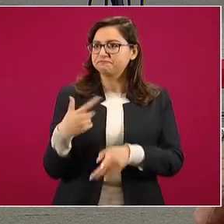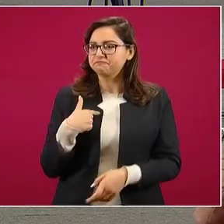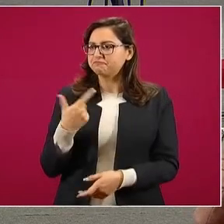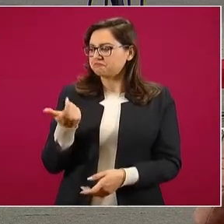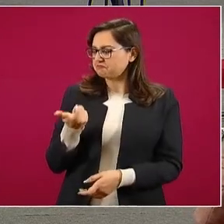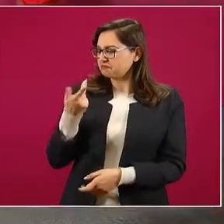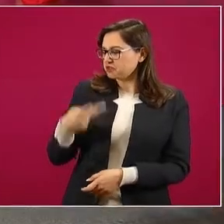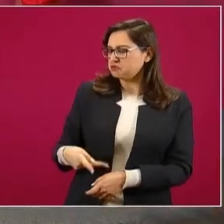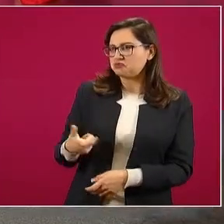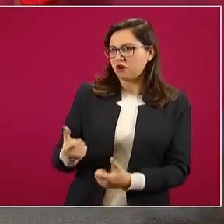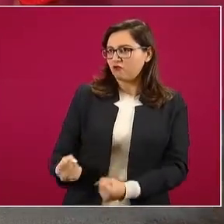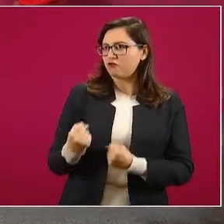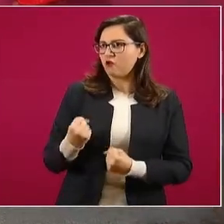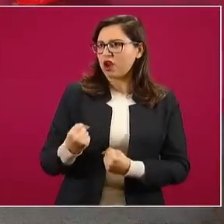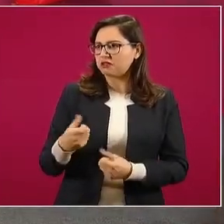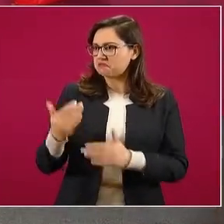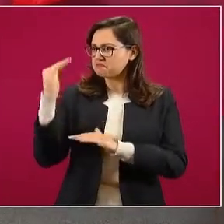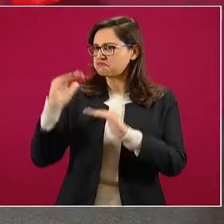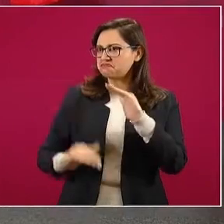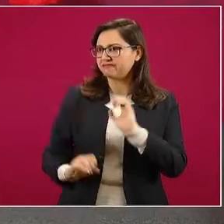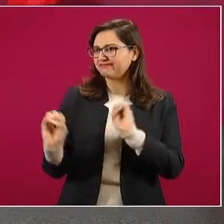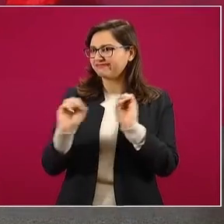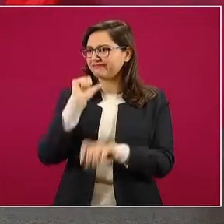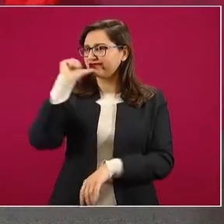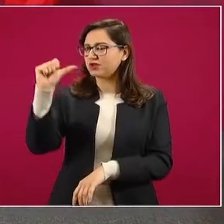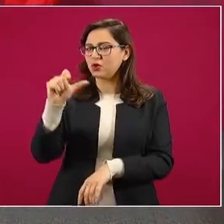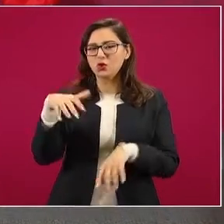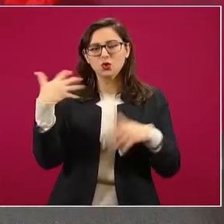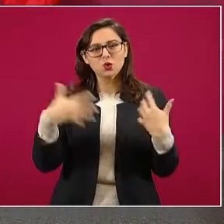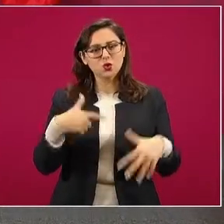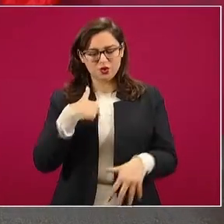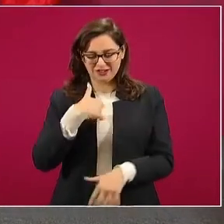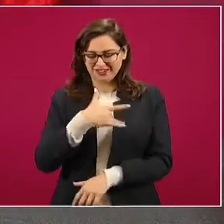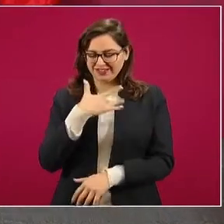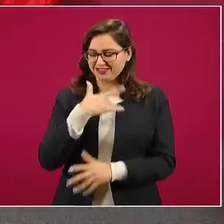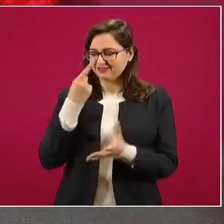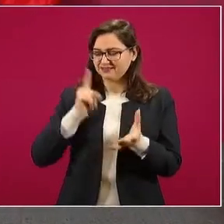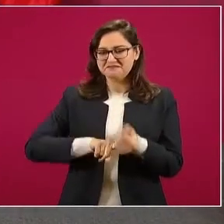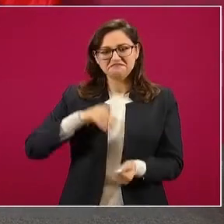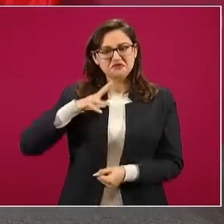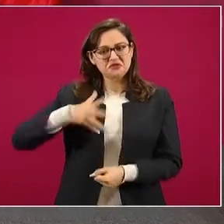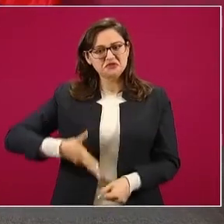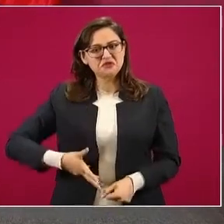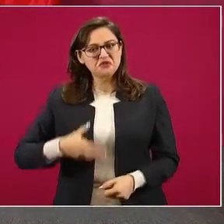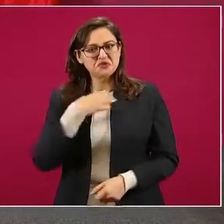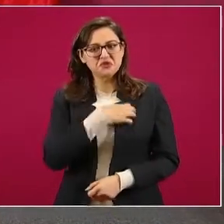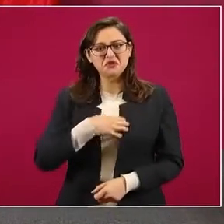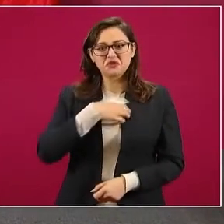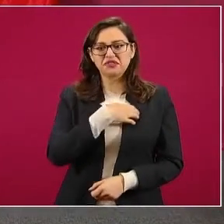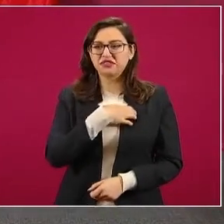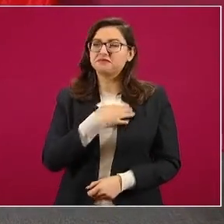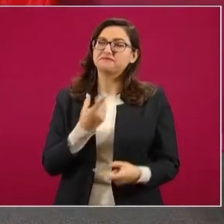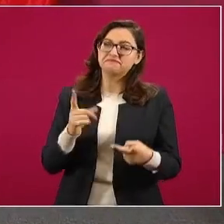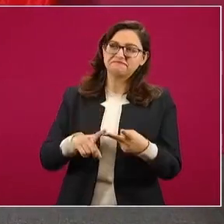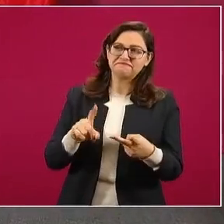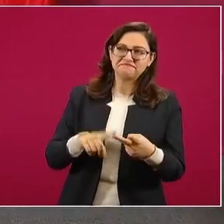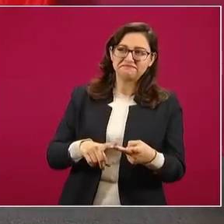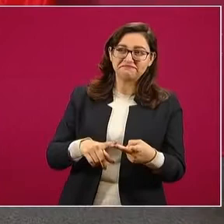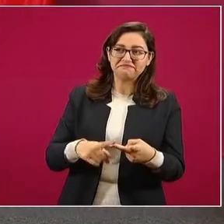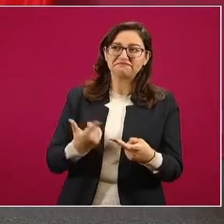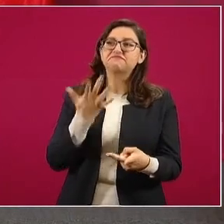Y más orgullo me da poder decir que el precio de la gasolina hoy